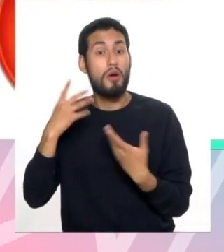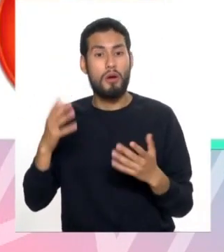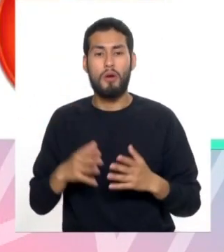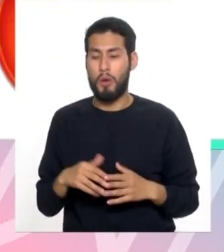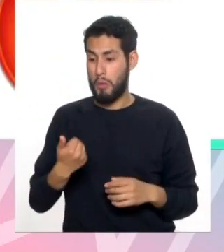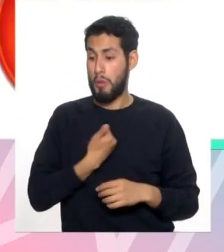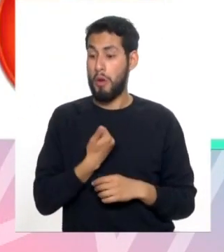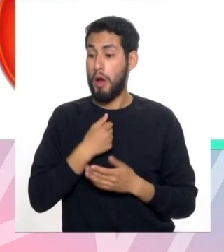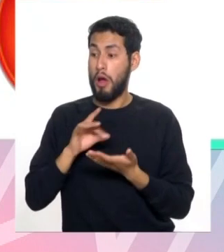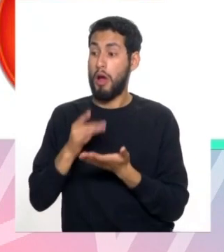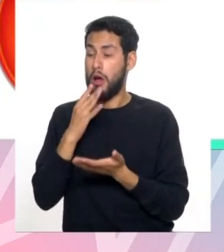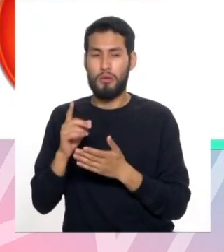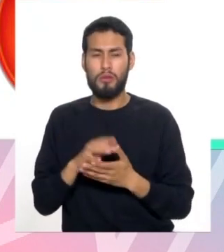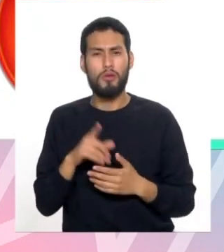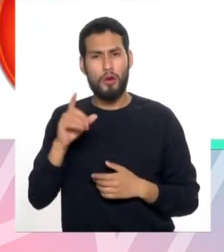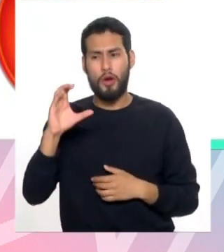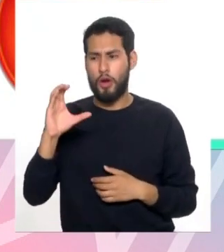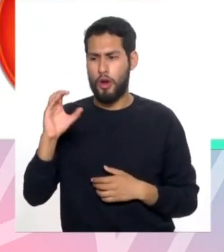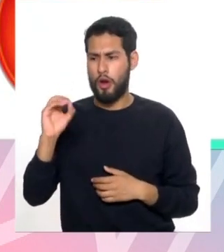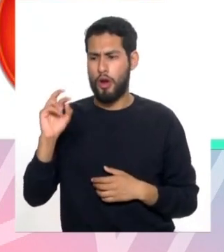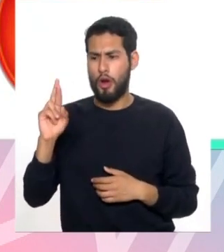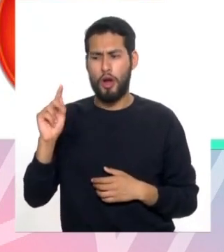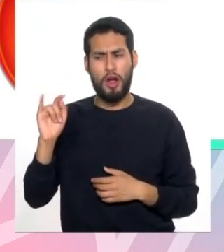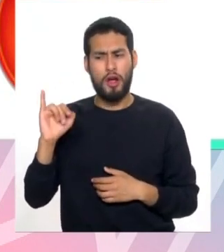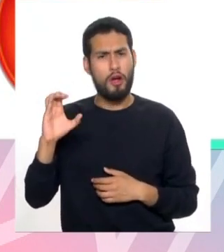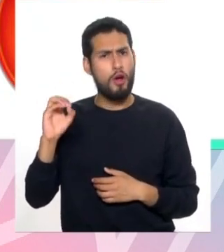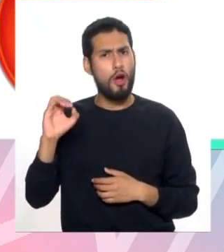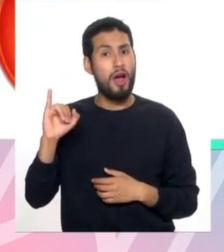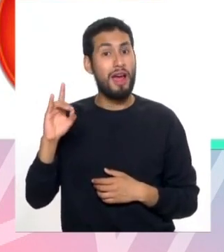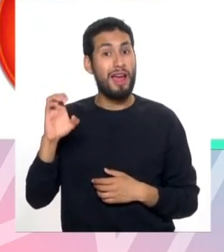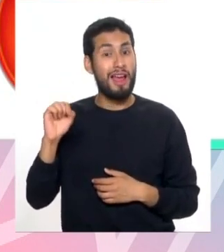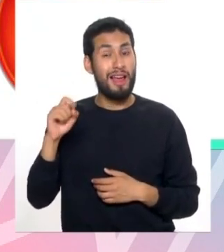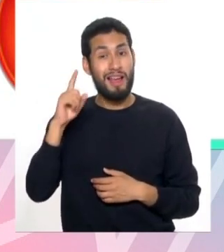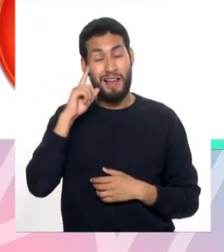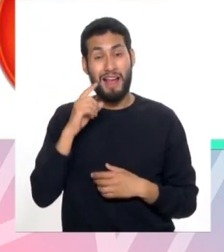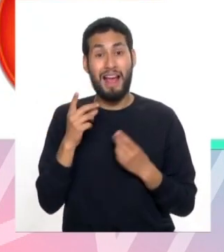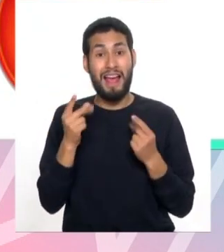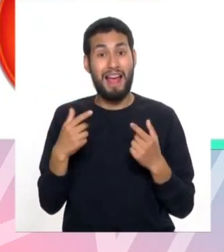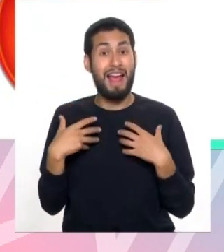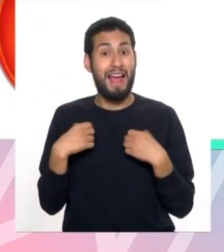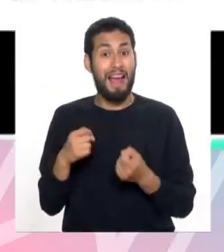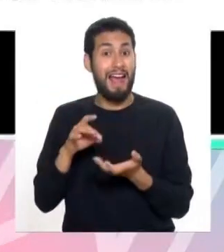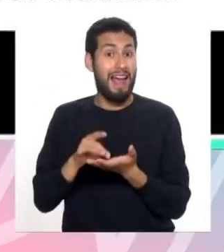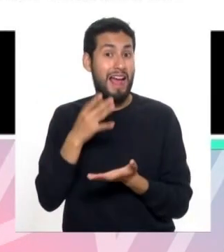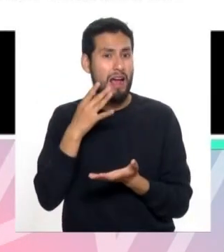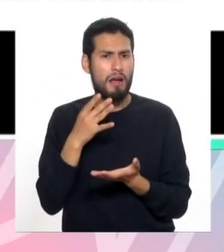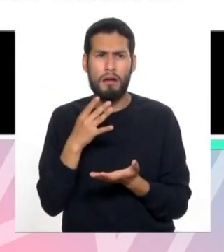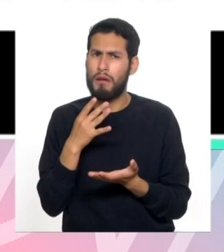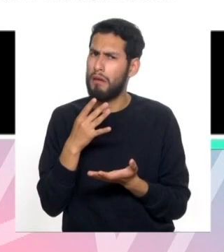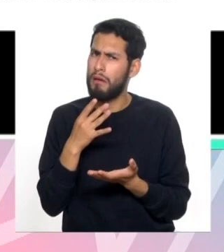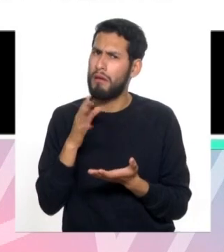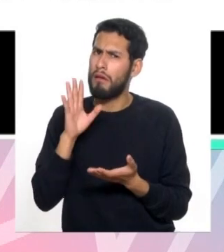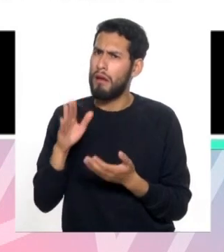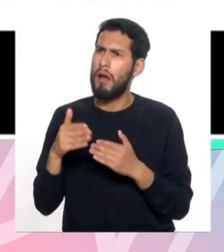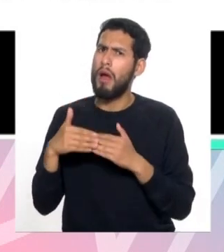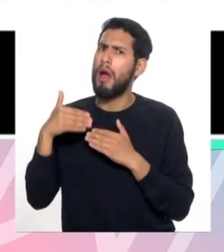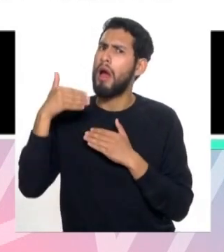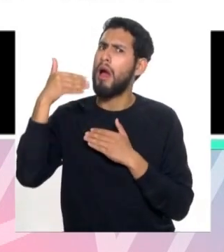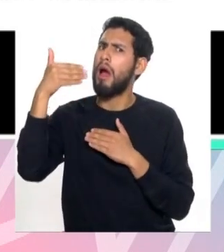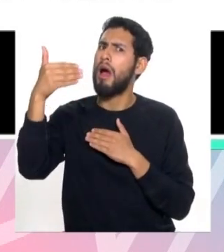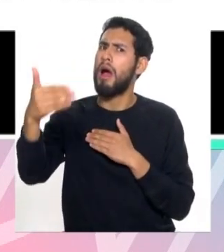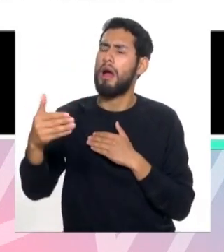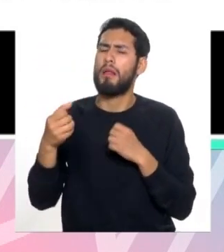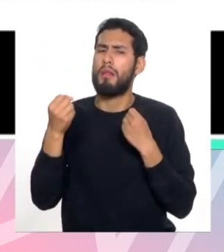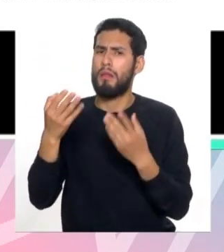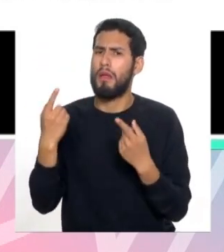automedicación y sobre todo de los corticoides. ¿Por qué? Porque el corticoides da un alivio inmediato, pero a la larga siempre nos va a traer consecuencias.